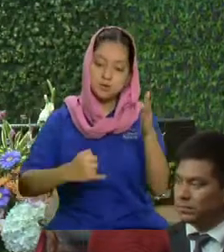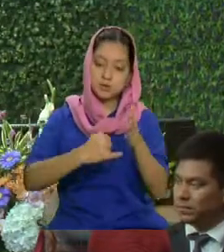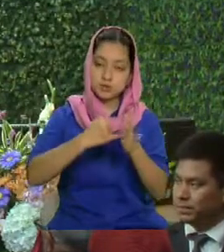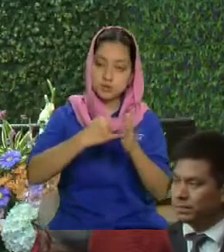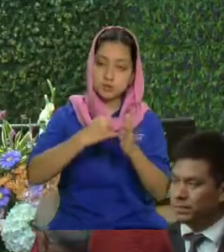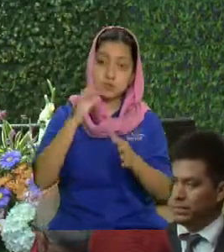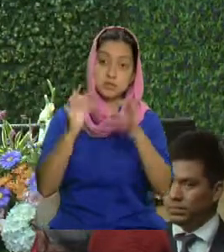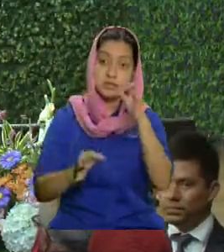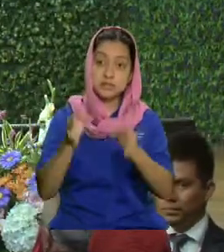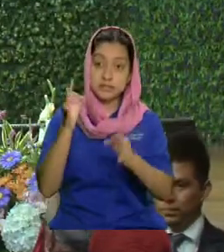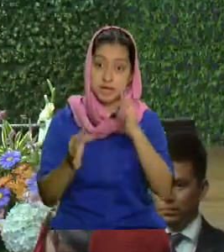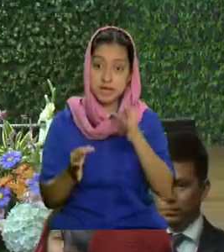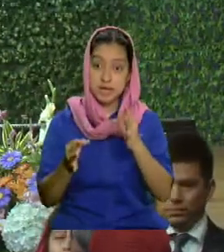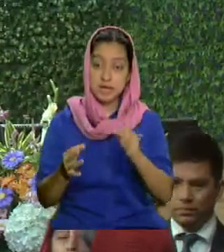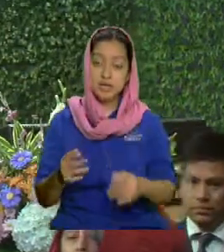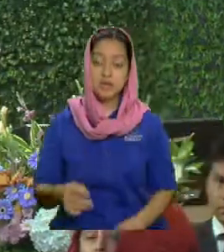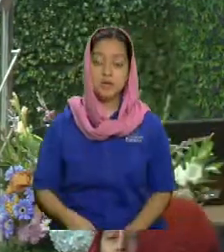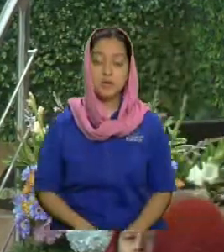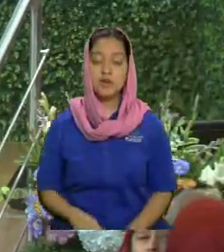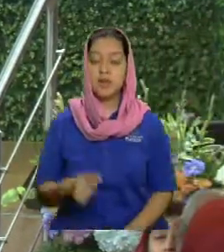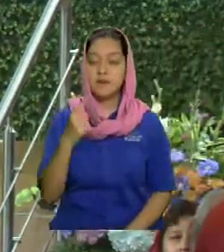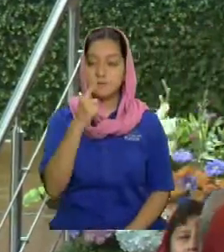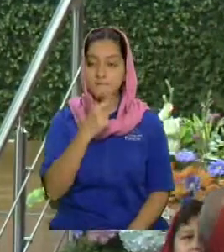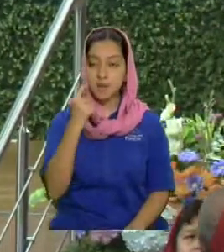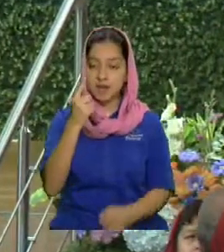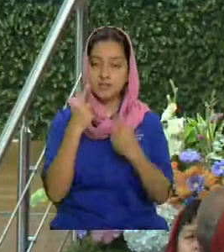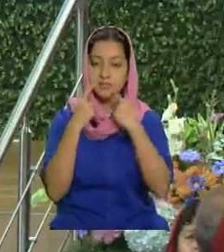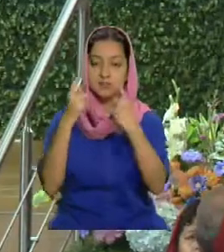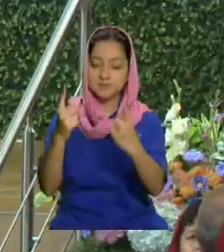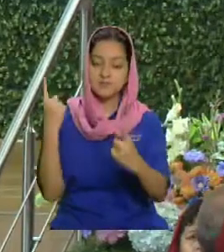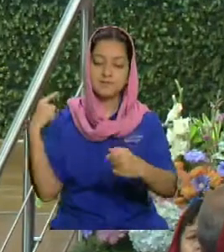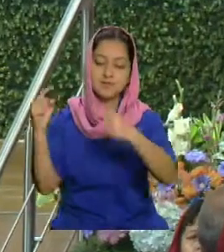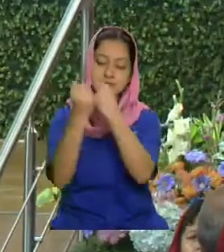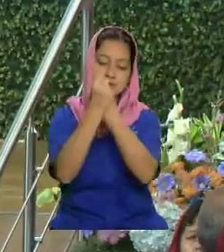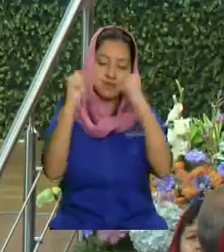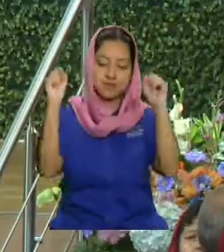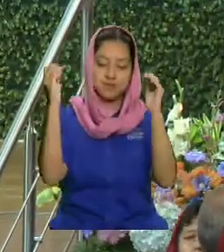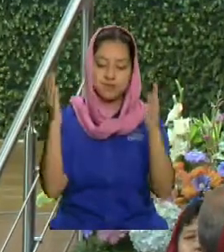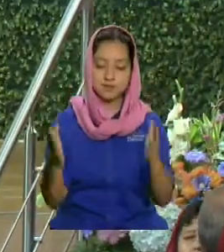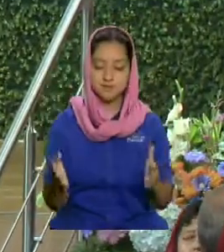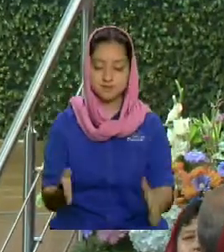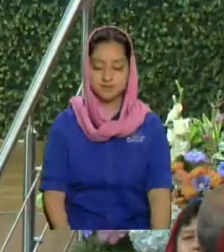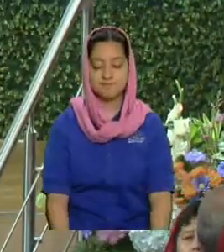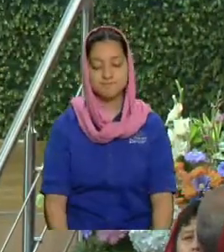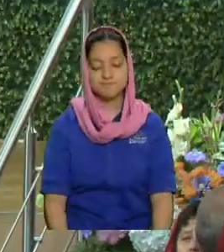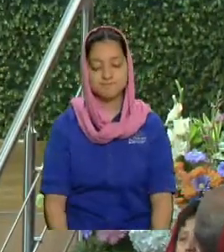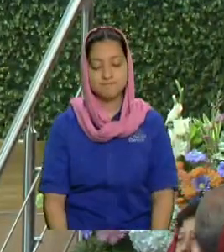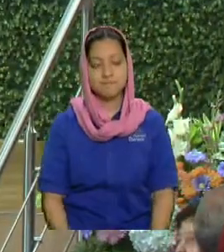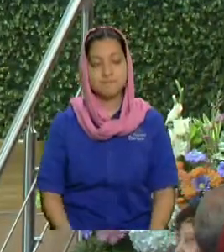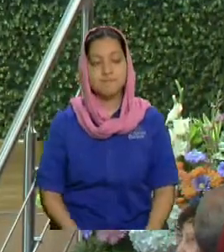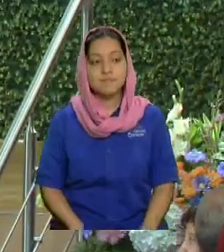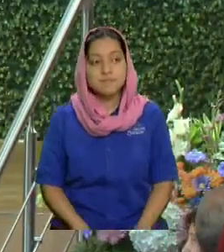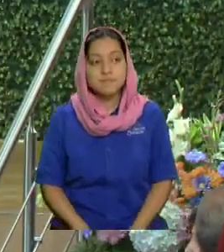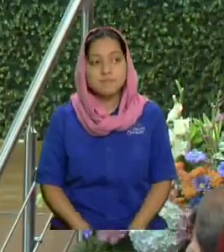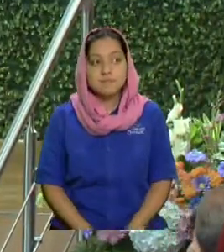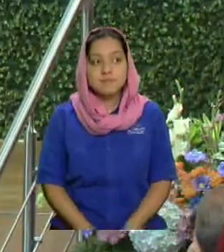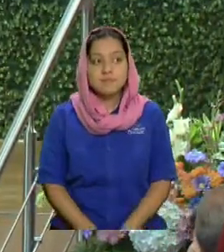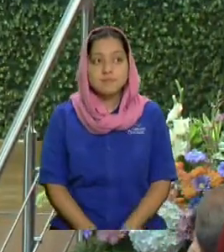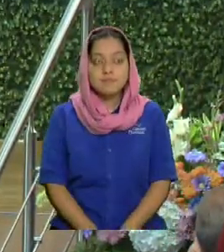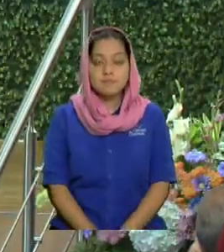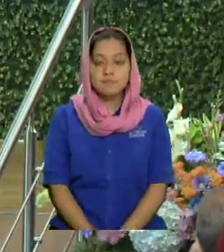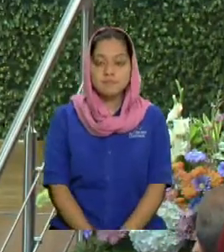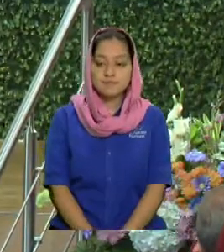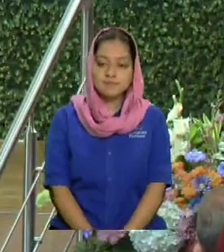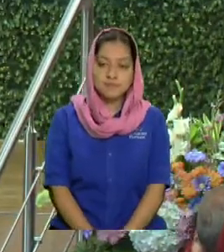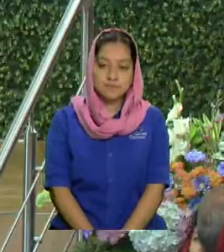venir aquí al frente si hay alguien que va a aceptar a Jesús si usted trajo un invitado hoy que no conoce al Señor pregúntale en este momento